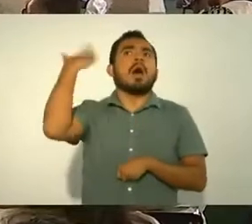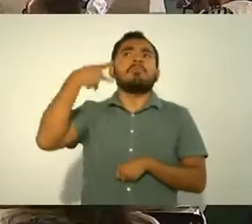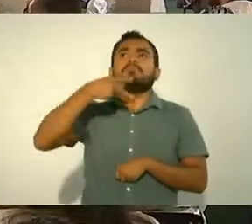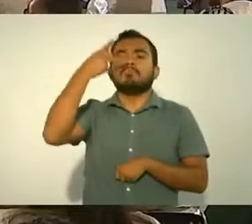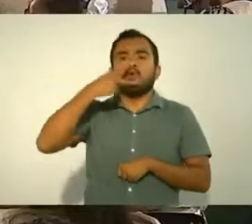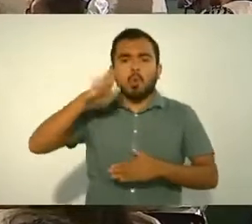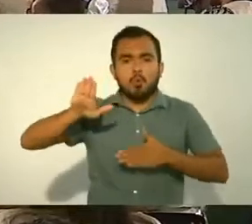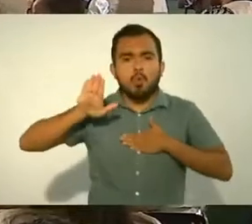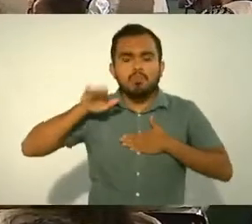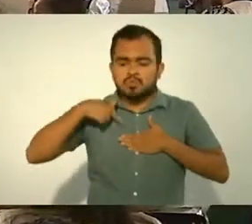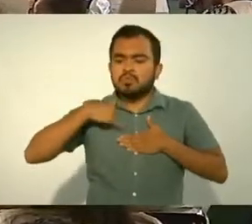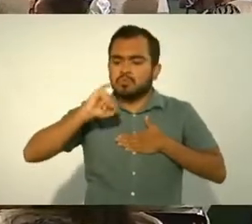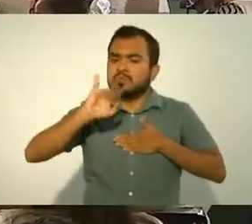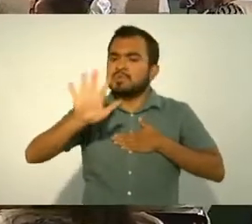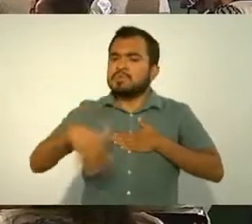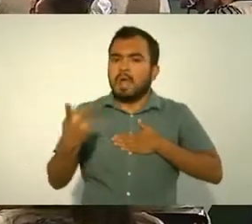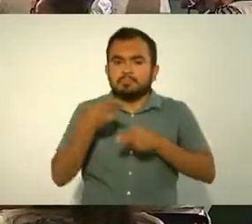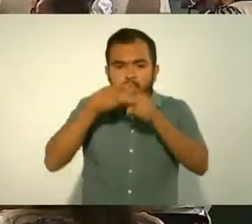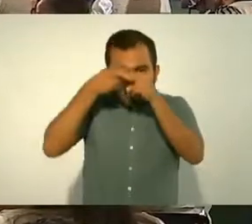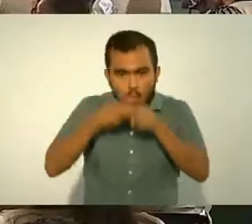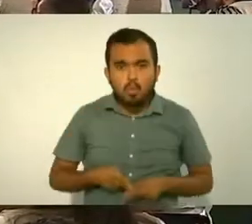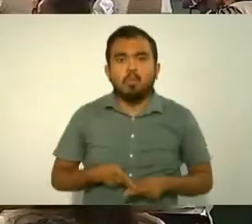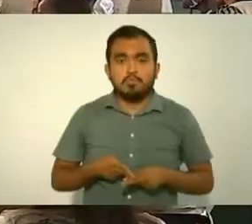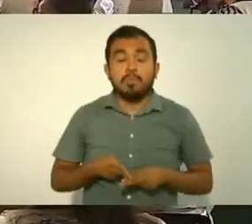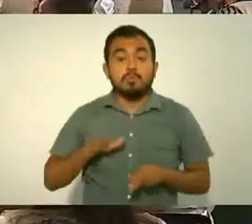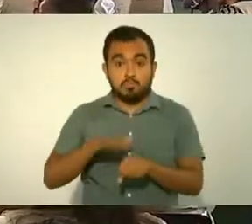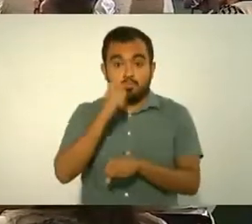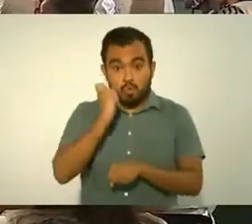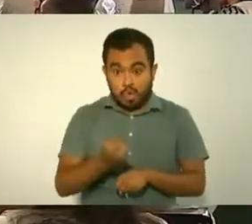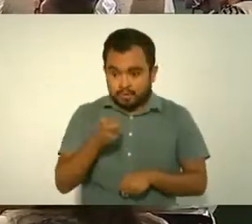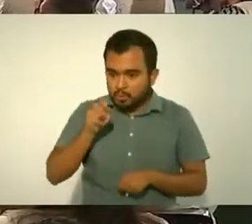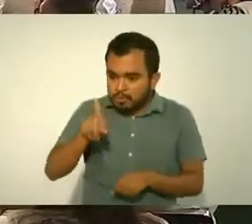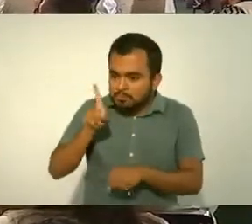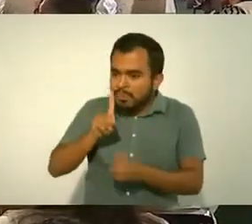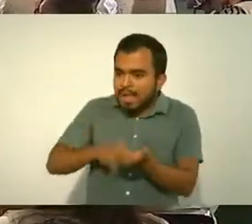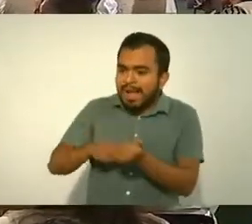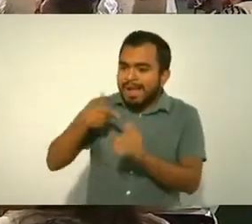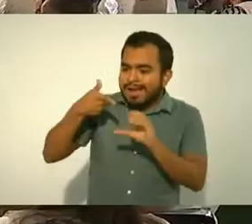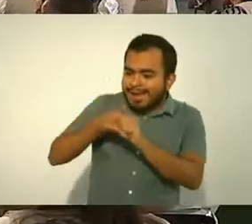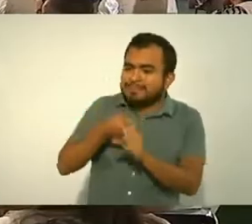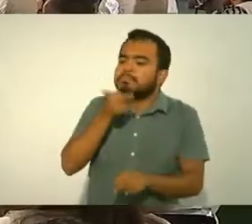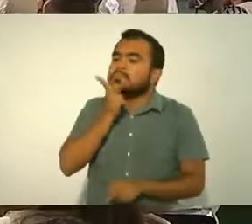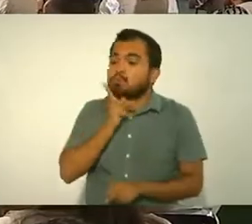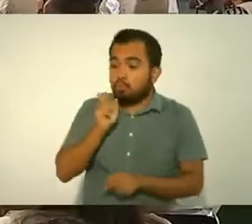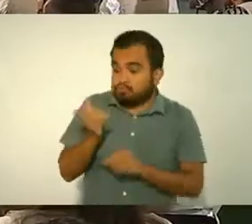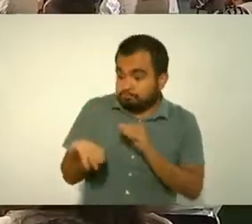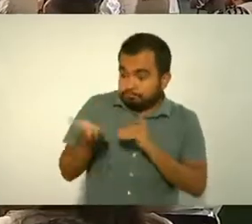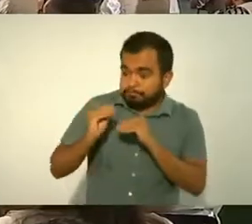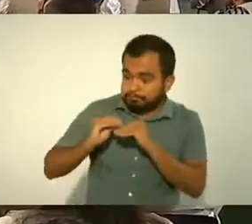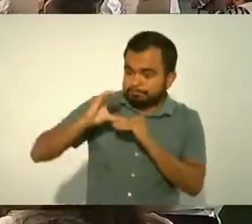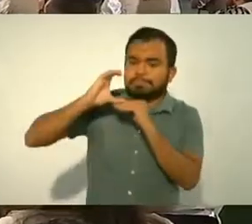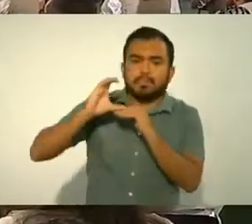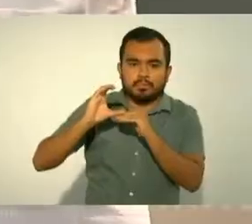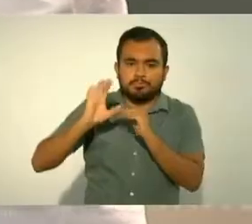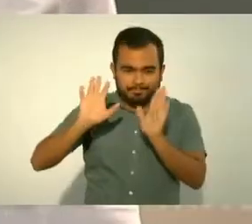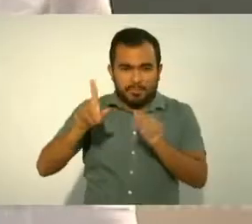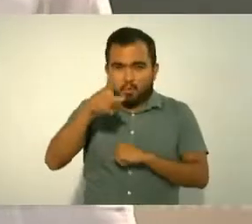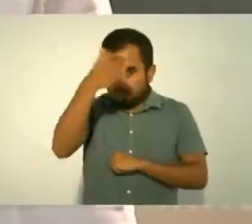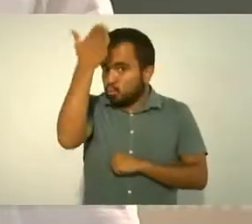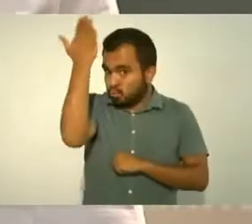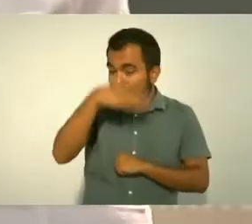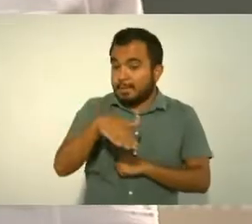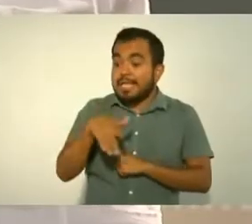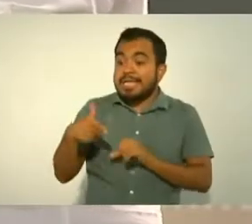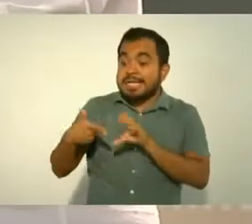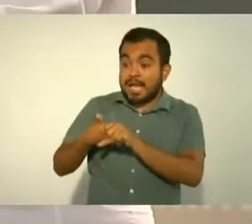y por eso no tenemos inflación en energéticos ustedes saben que al aumentar el precio de la gasolina